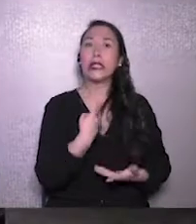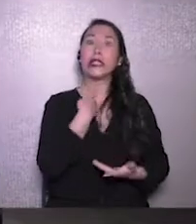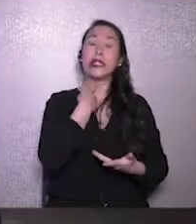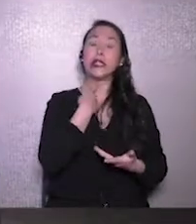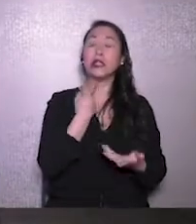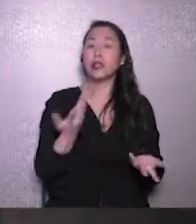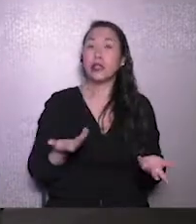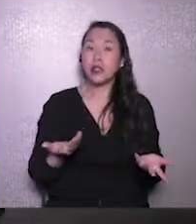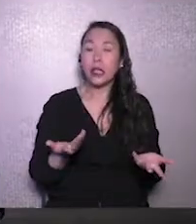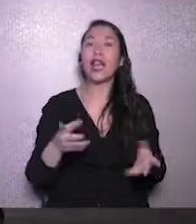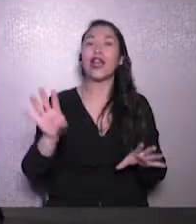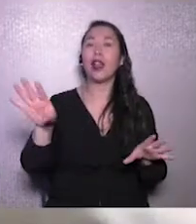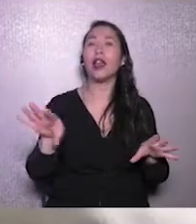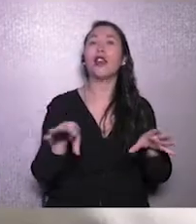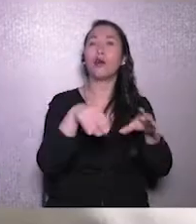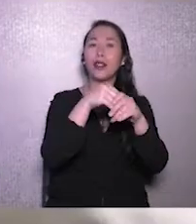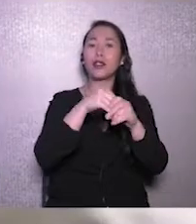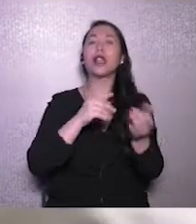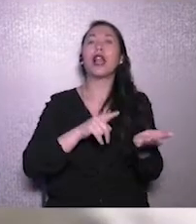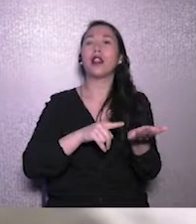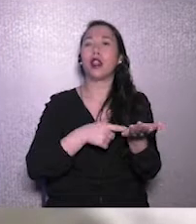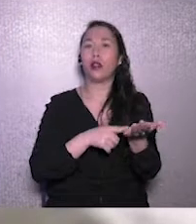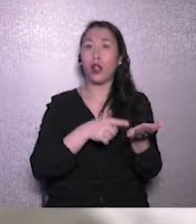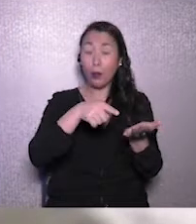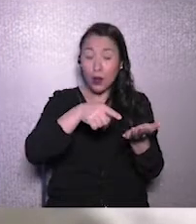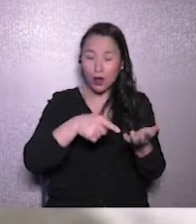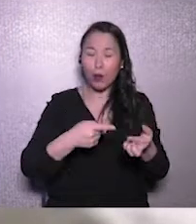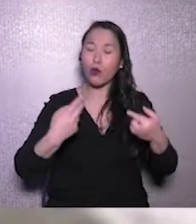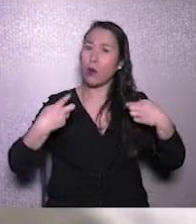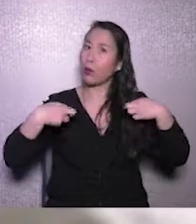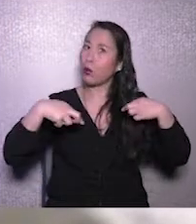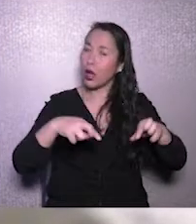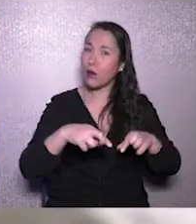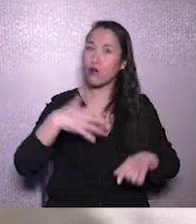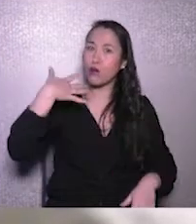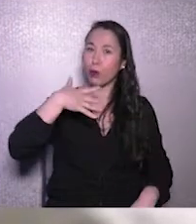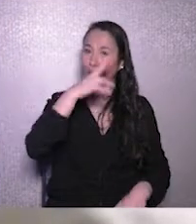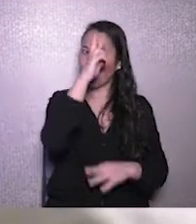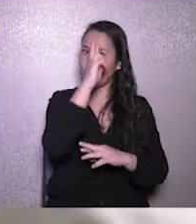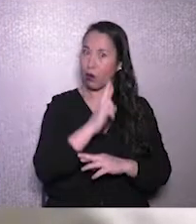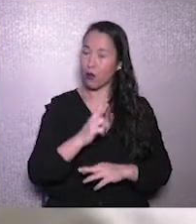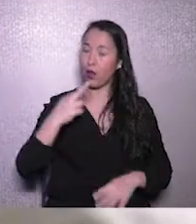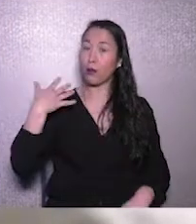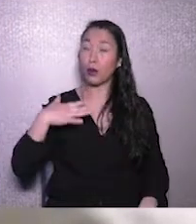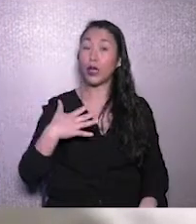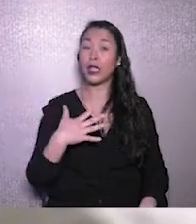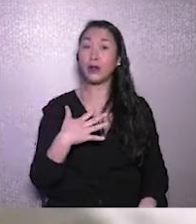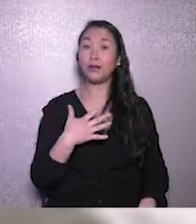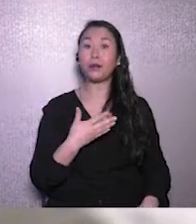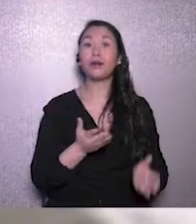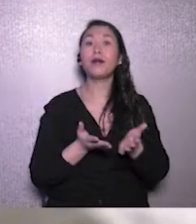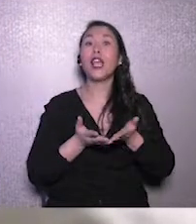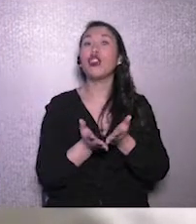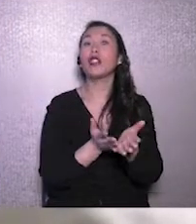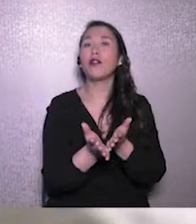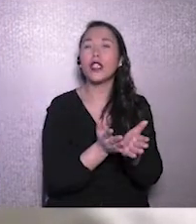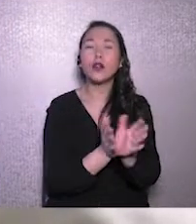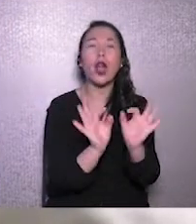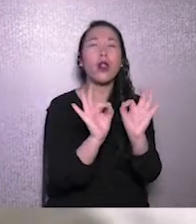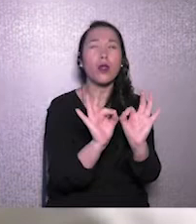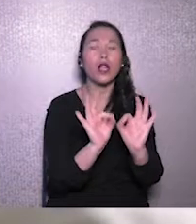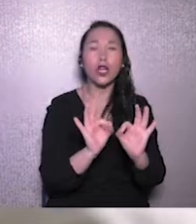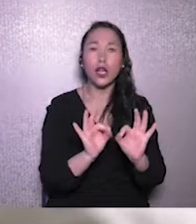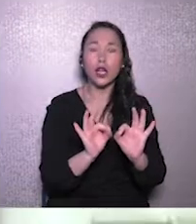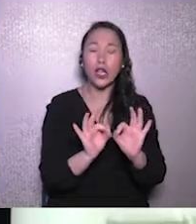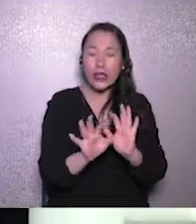donde la incorporación de la tecnología puede jugar un tremendo rol. En los servicios, en los detalles, en eso